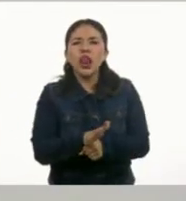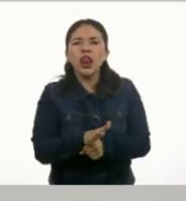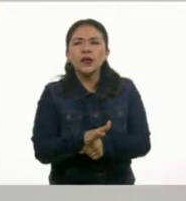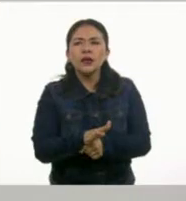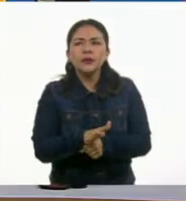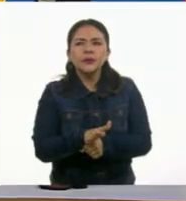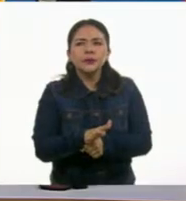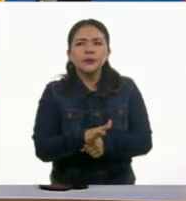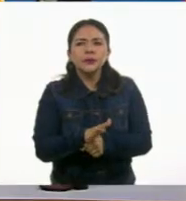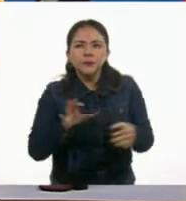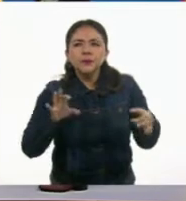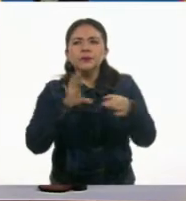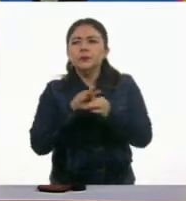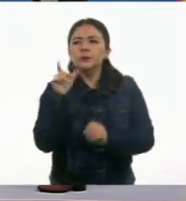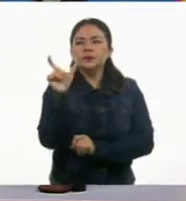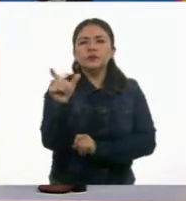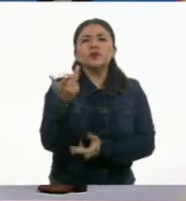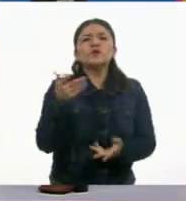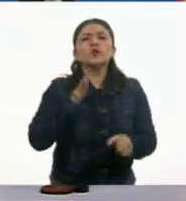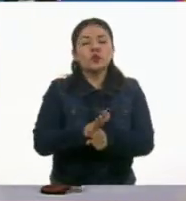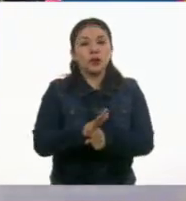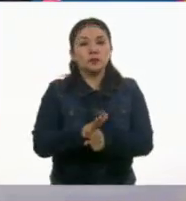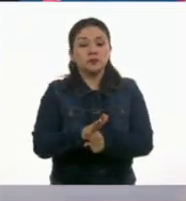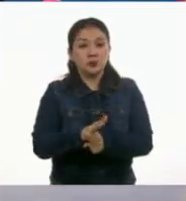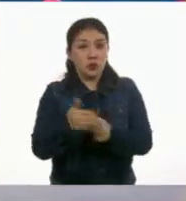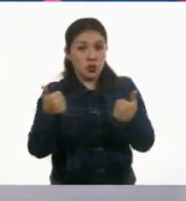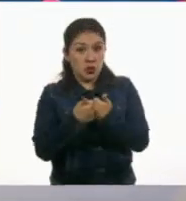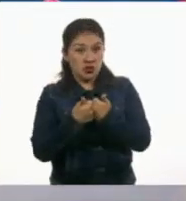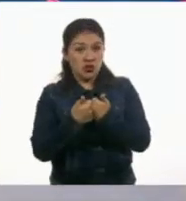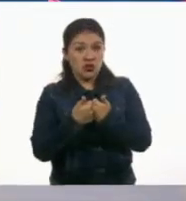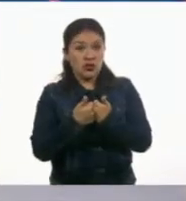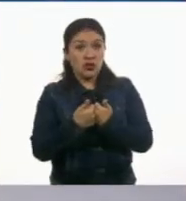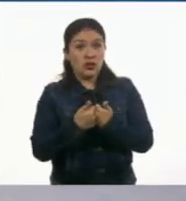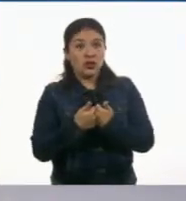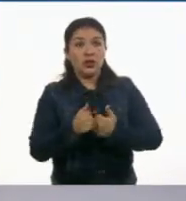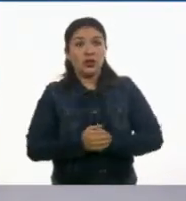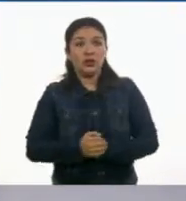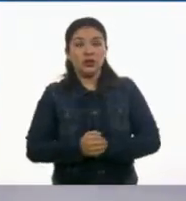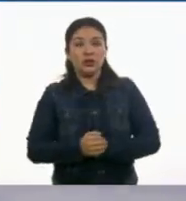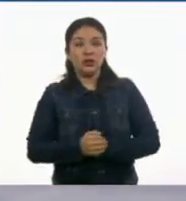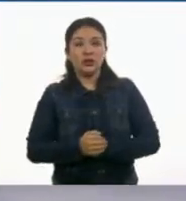lo íbamos a unir? Y semillas de hierbas malas.